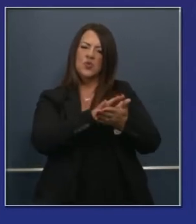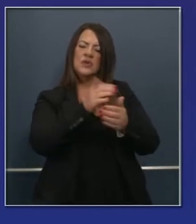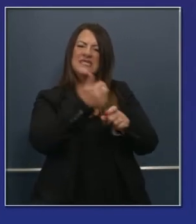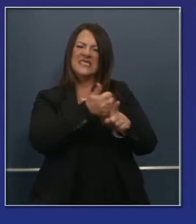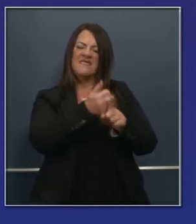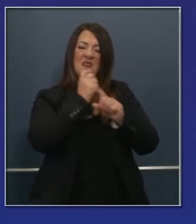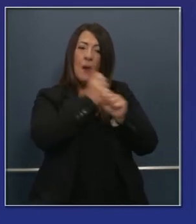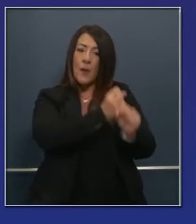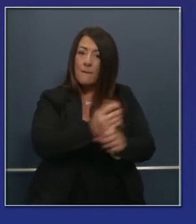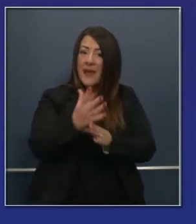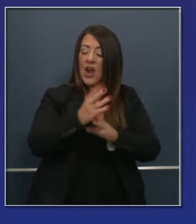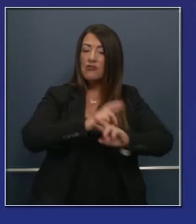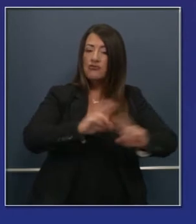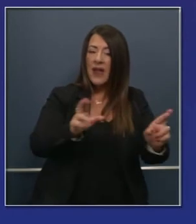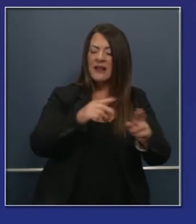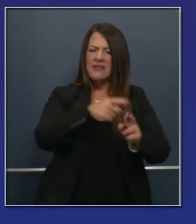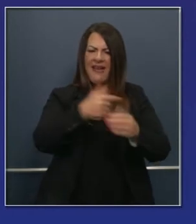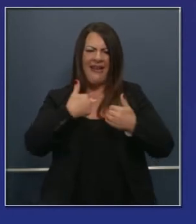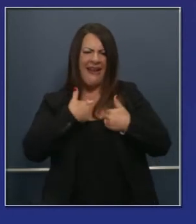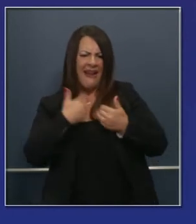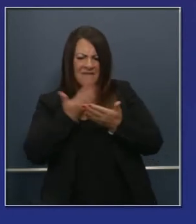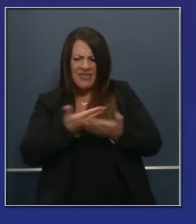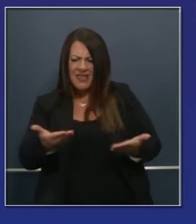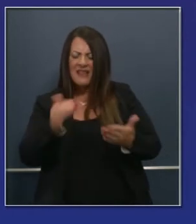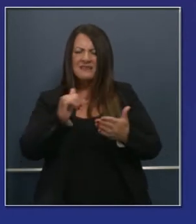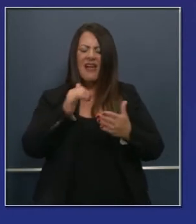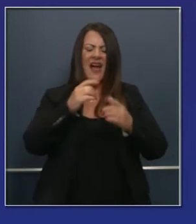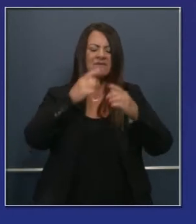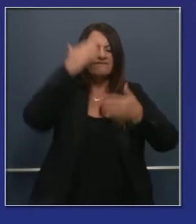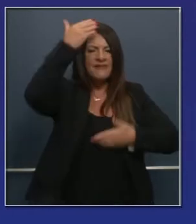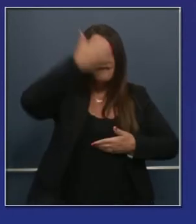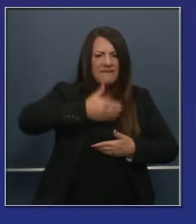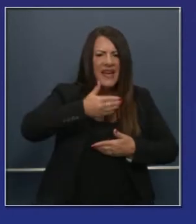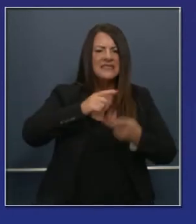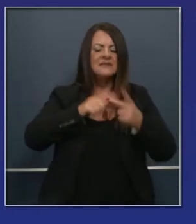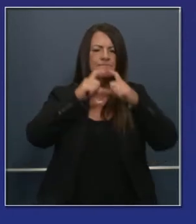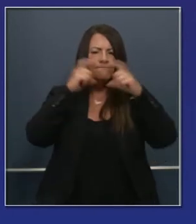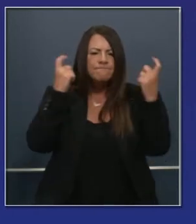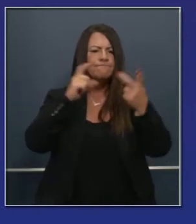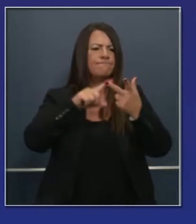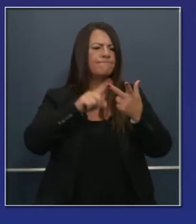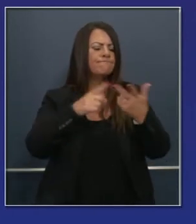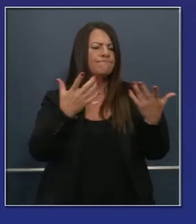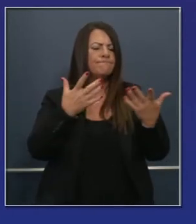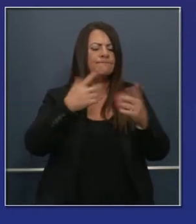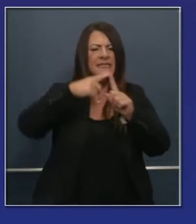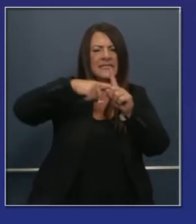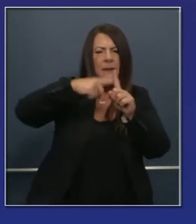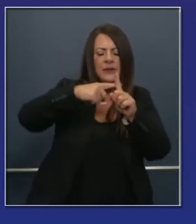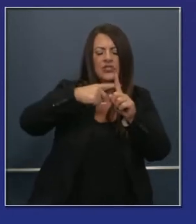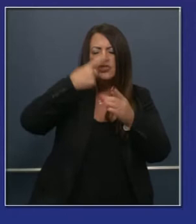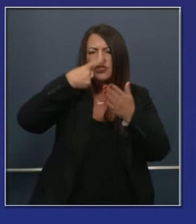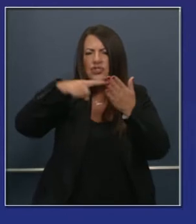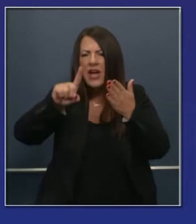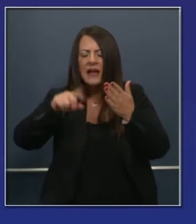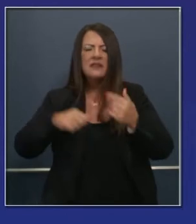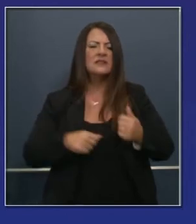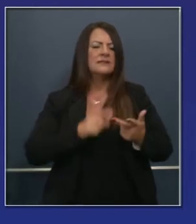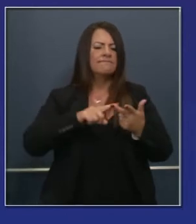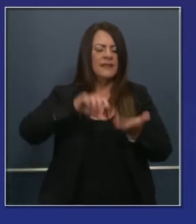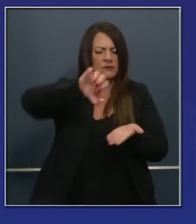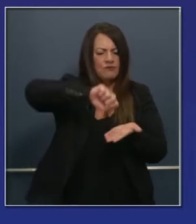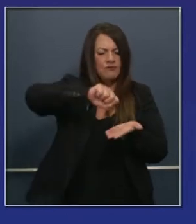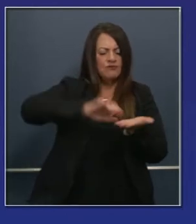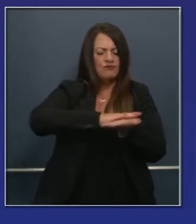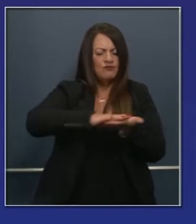preparadas en este respecto y que tengan la Procuraduría de mascarillas, termómetros, equipo